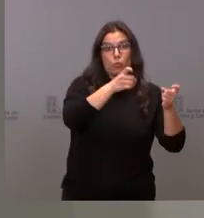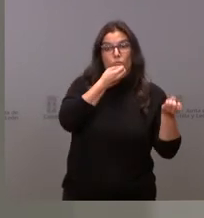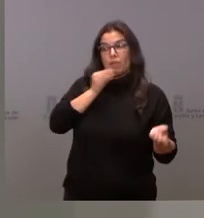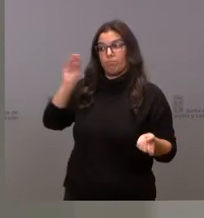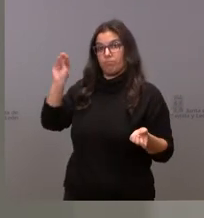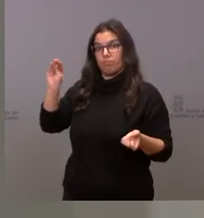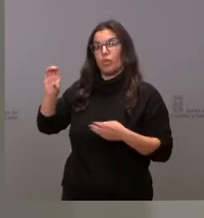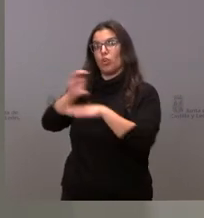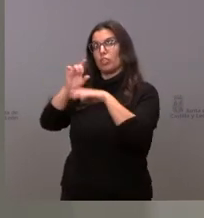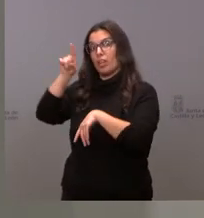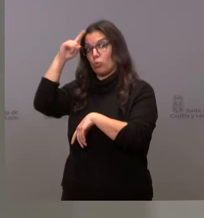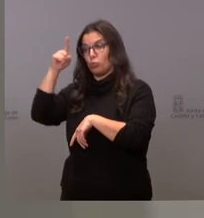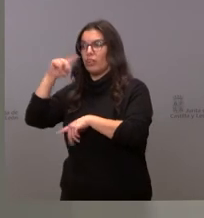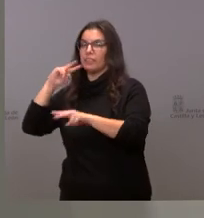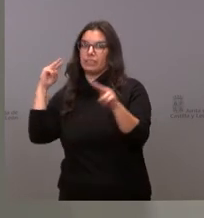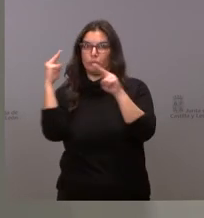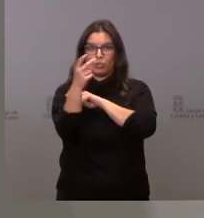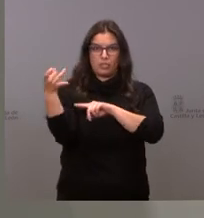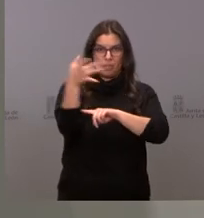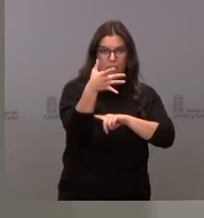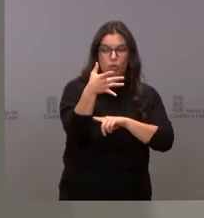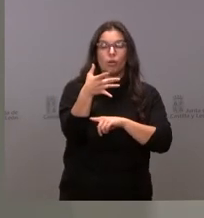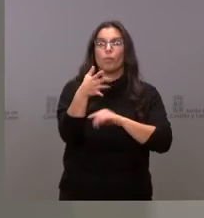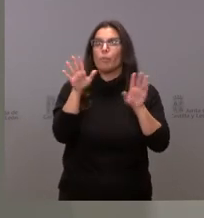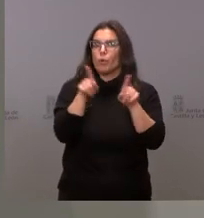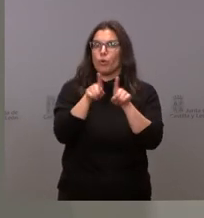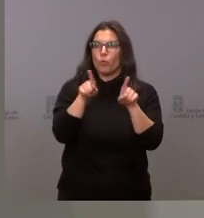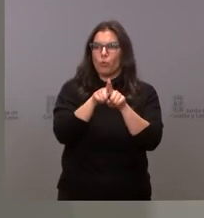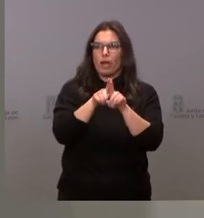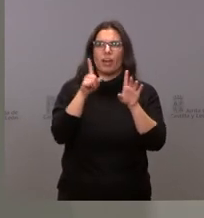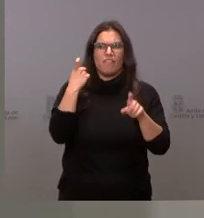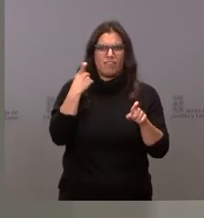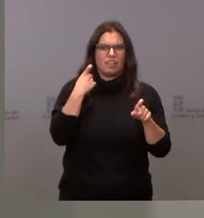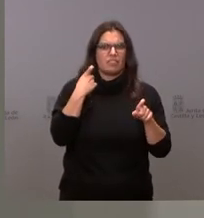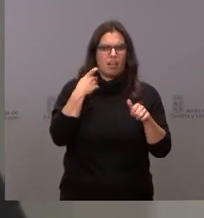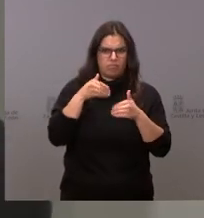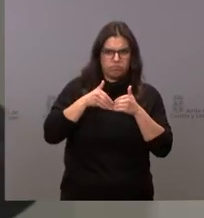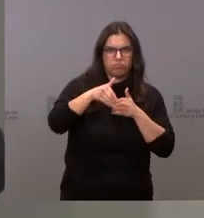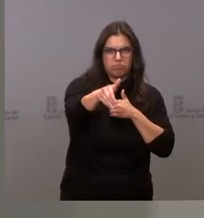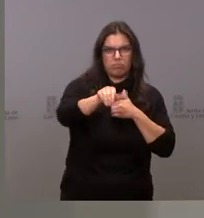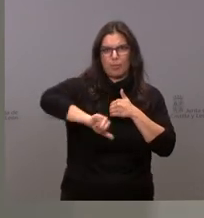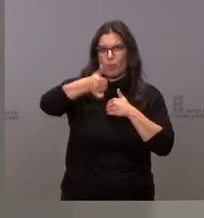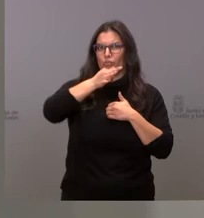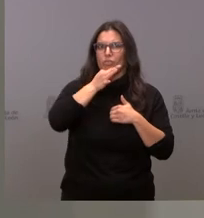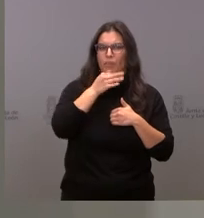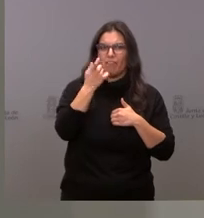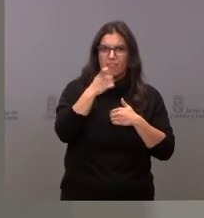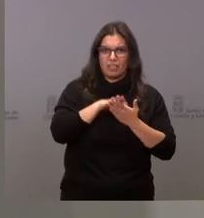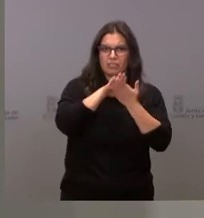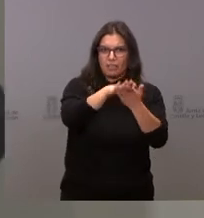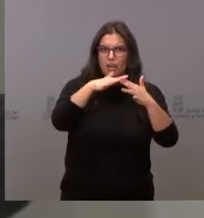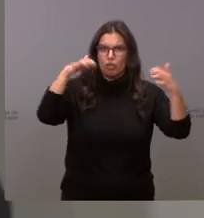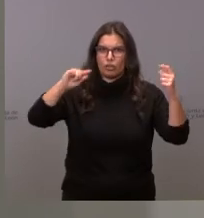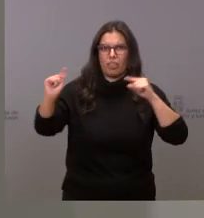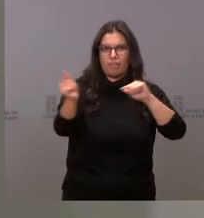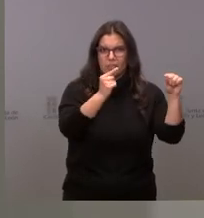Cultura y les haremos llegar la respuesta en cualquier caso todavía queda todo el trámite parlamentario de los presupuestos donde es